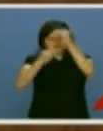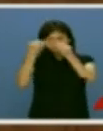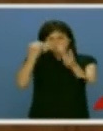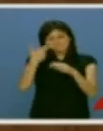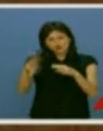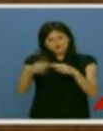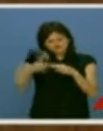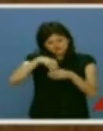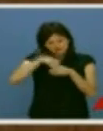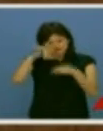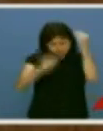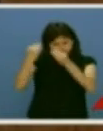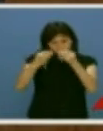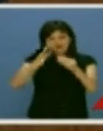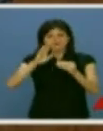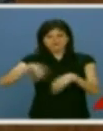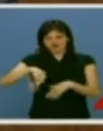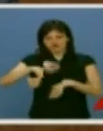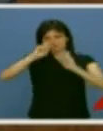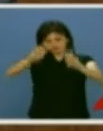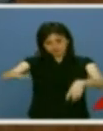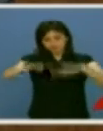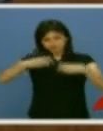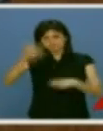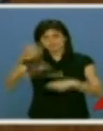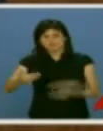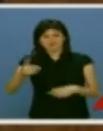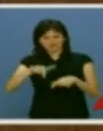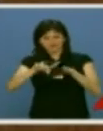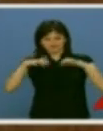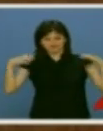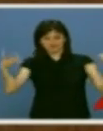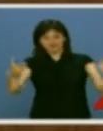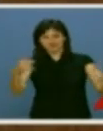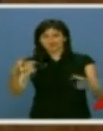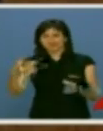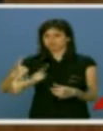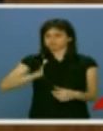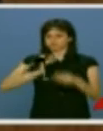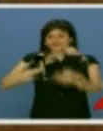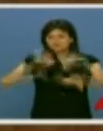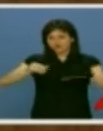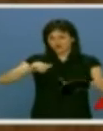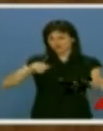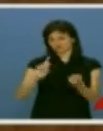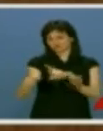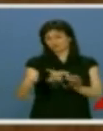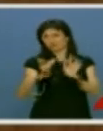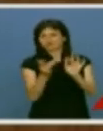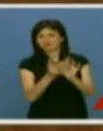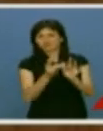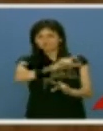introducir cambios sustanciales. Y en ello, esta sede parlamentaria tiene una oportunidad histórica para conectar con la ciudadanía,